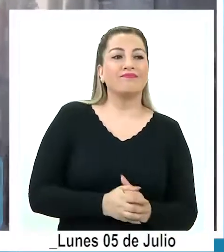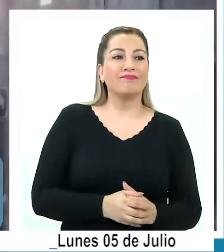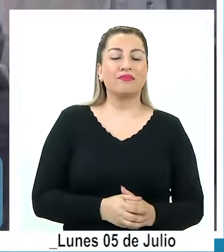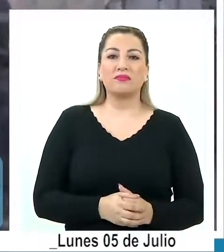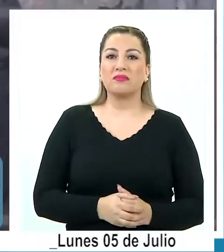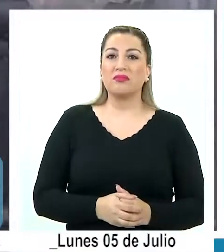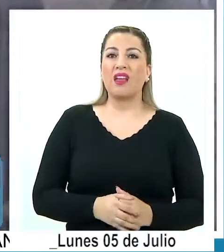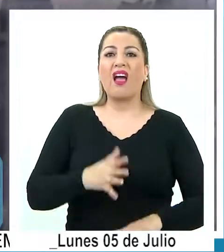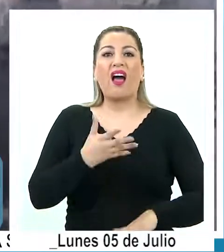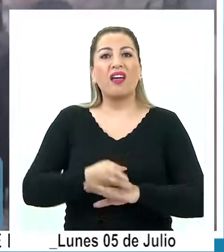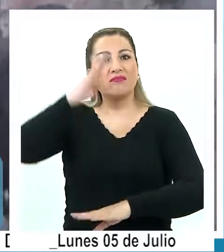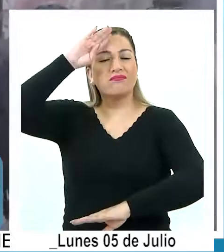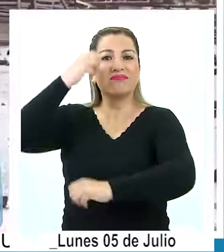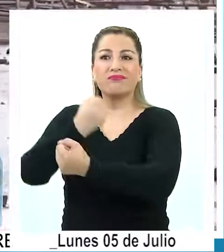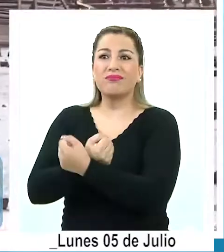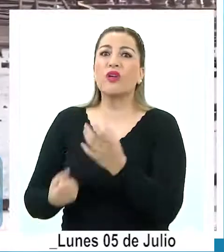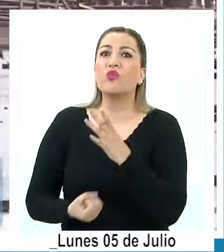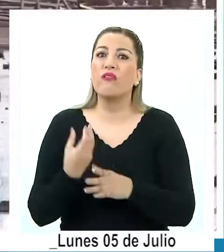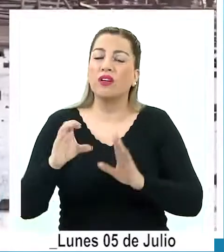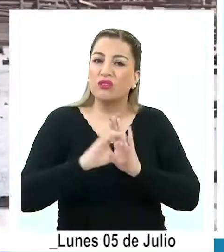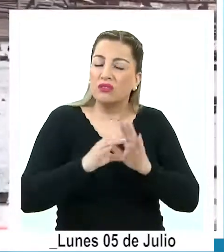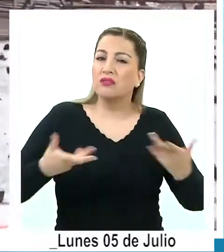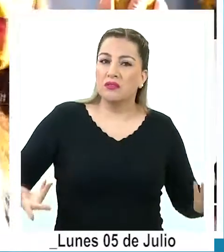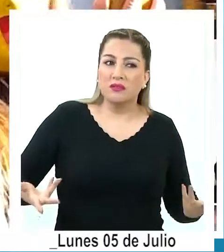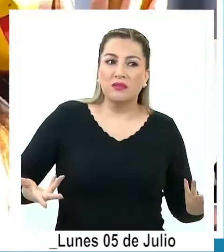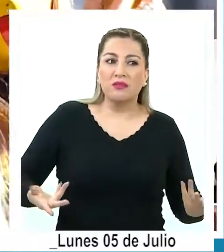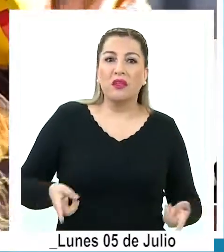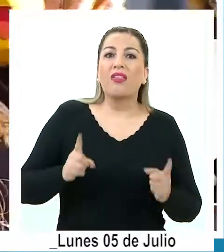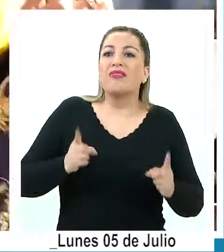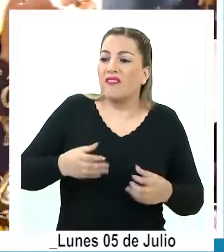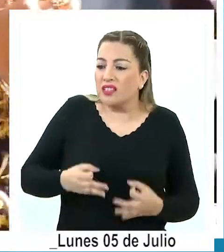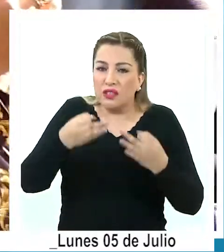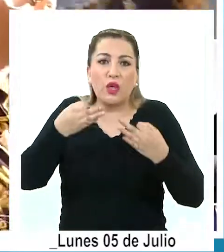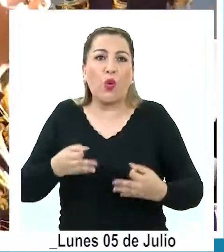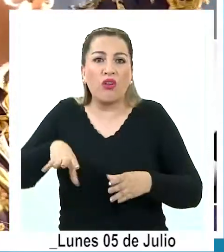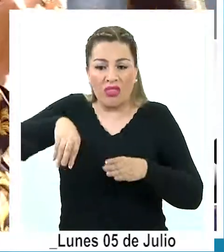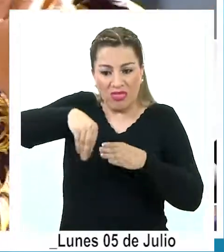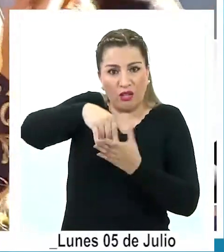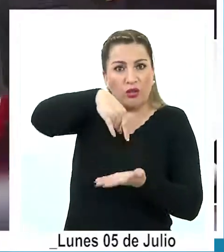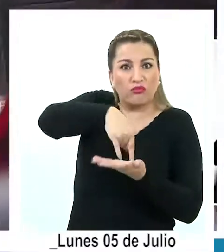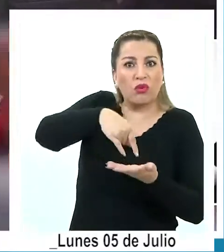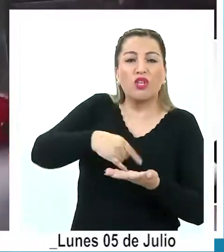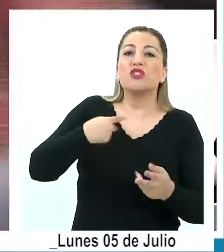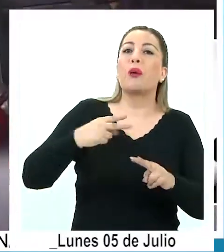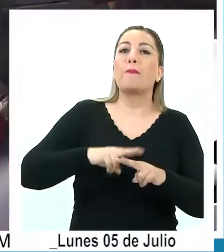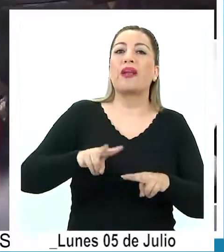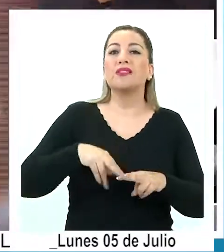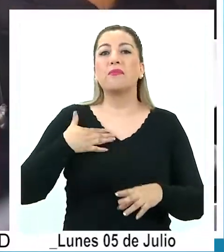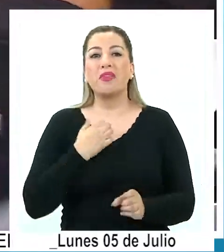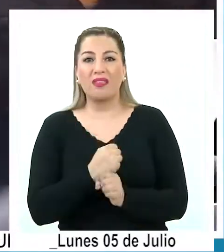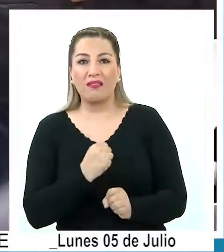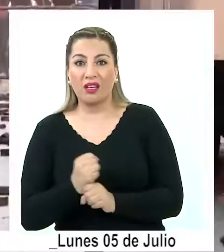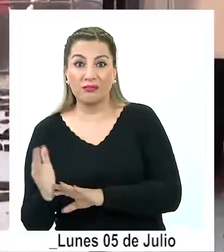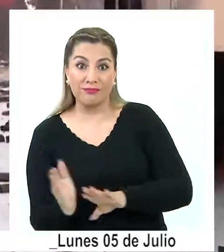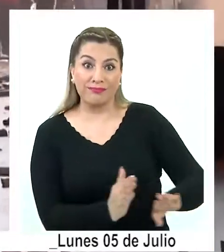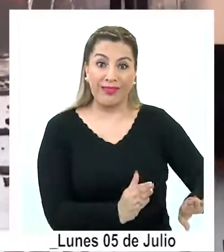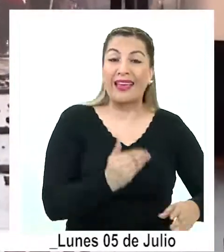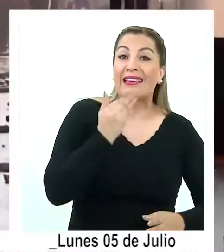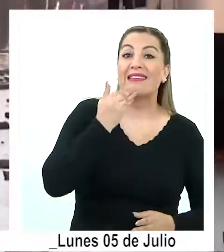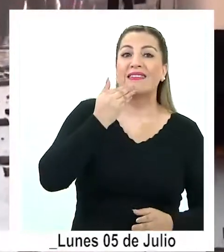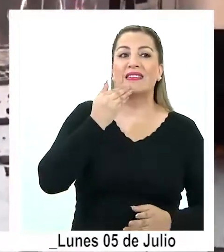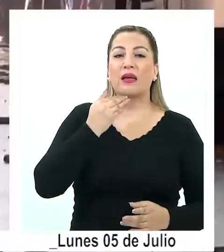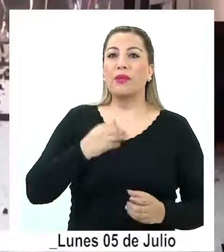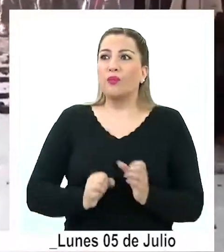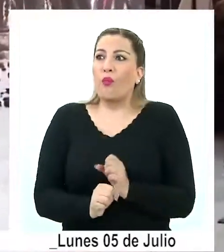Si no retiran fuerzas especiales, esto no va a continuar. Tenemos que tener garantías aquí adentro para poder ejercer nuestra labor. No